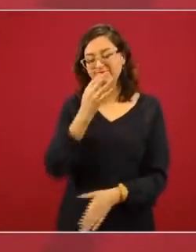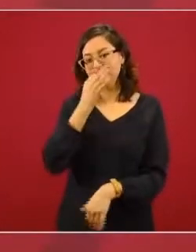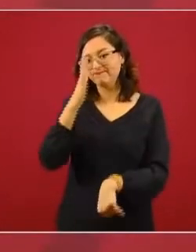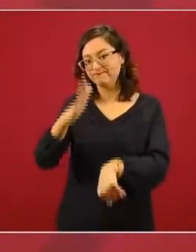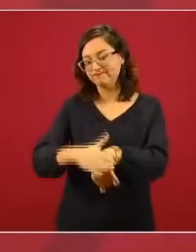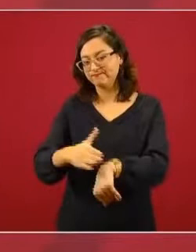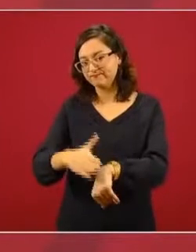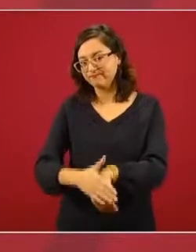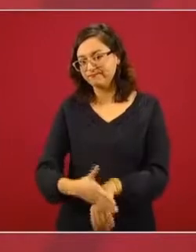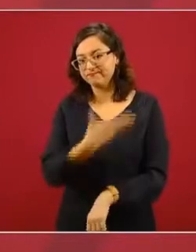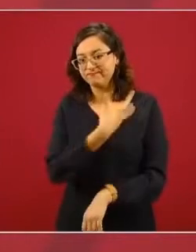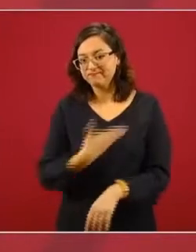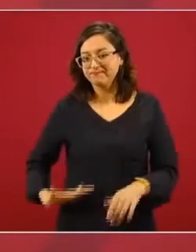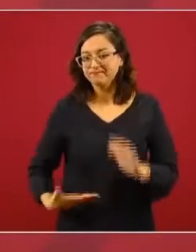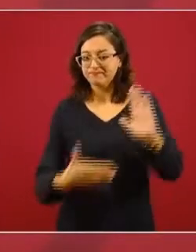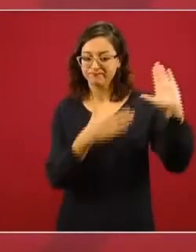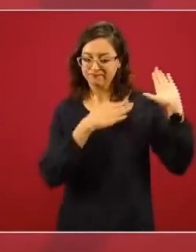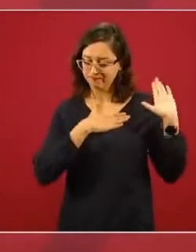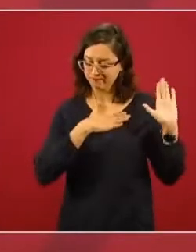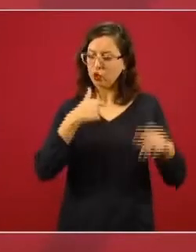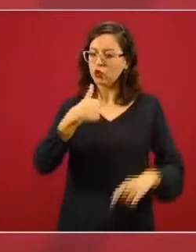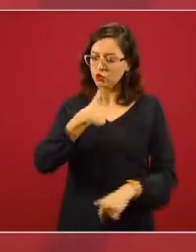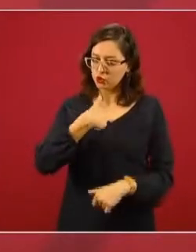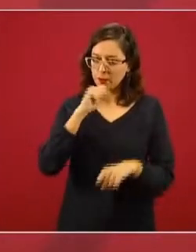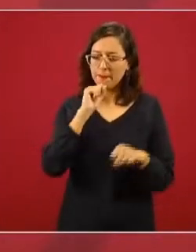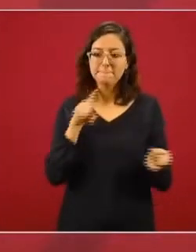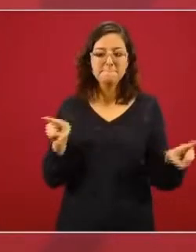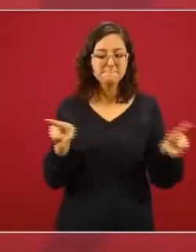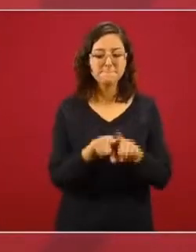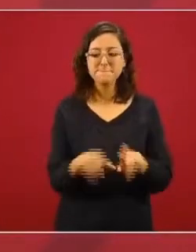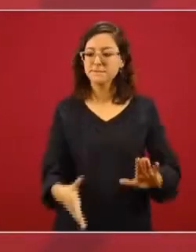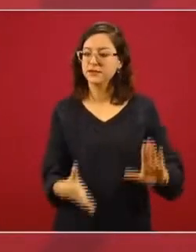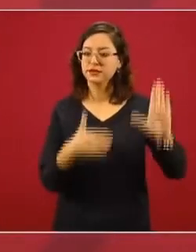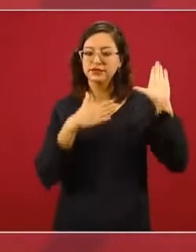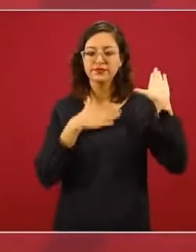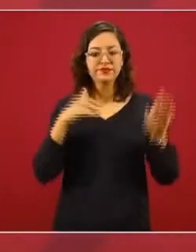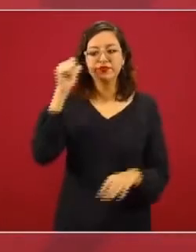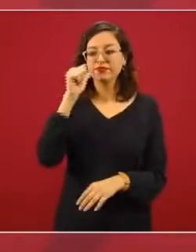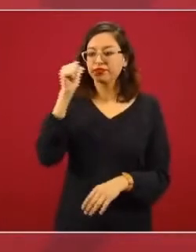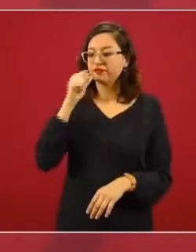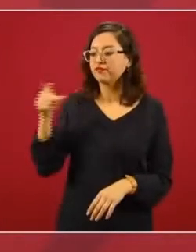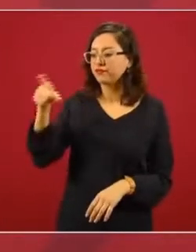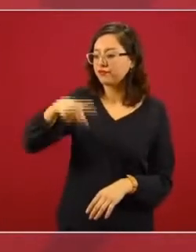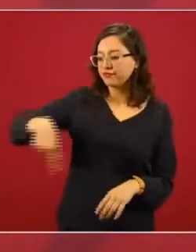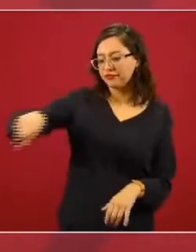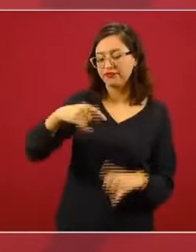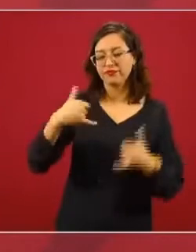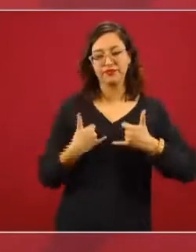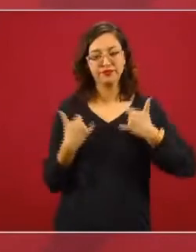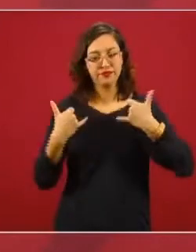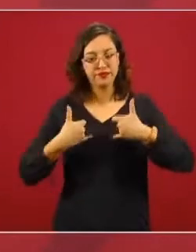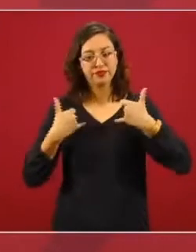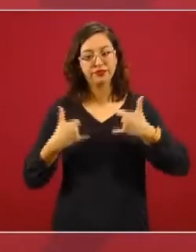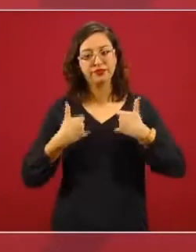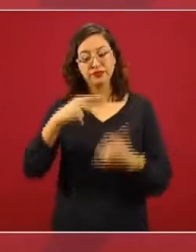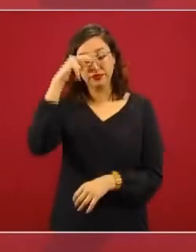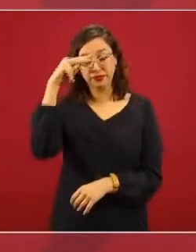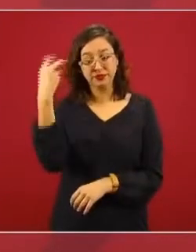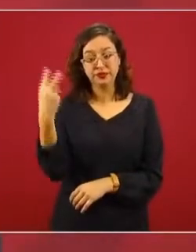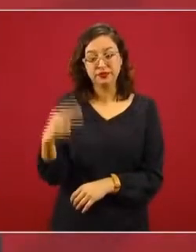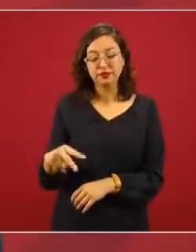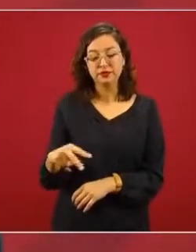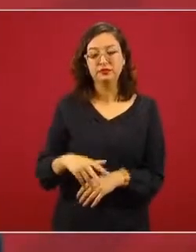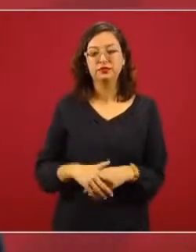el señor presidente ha tenido desde siempre con los jóvenes de México. Es muy importante